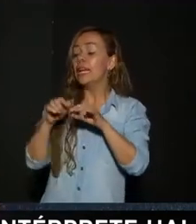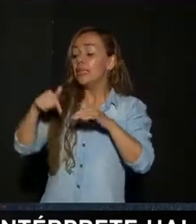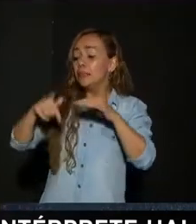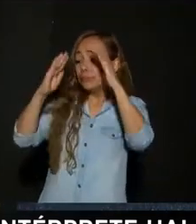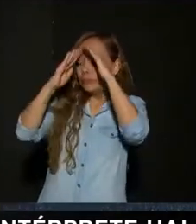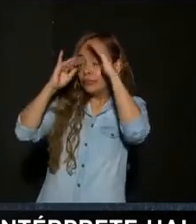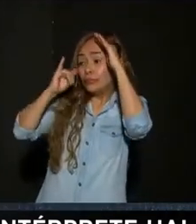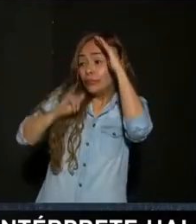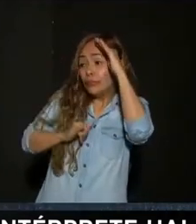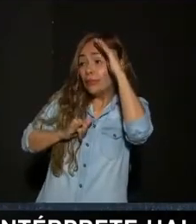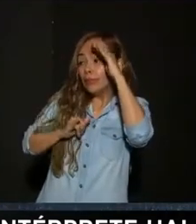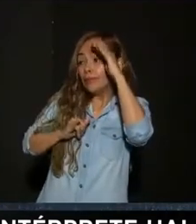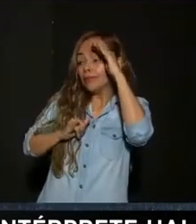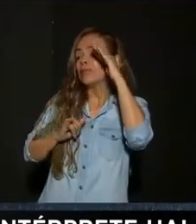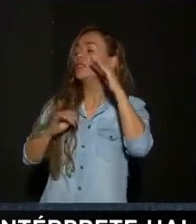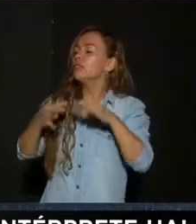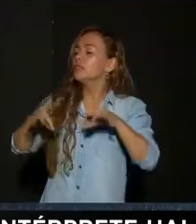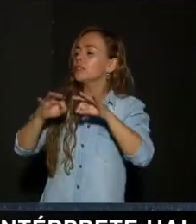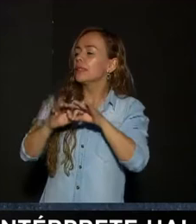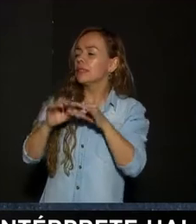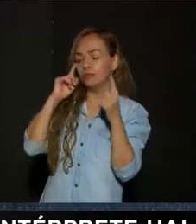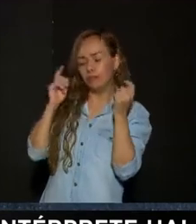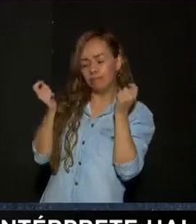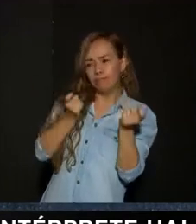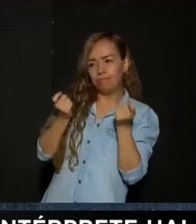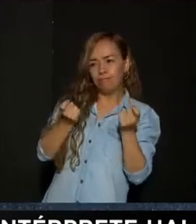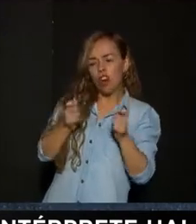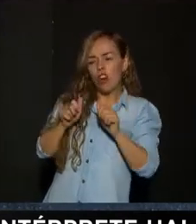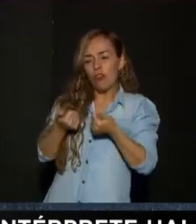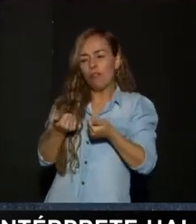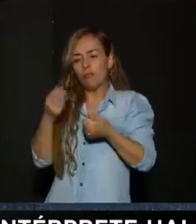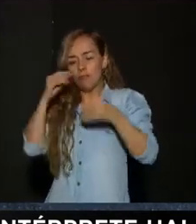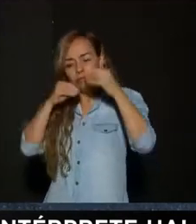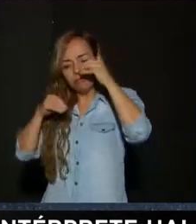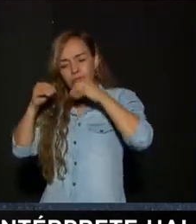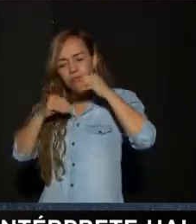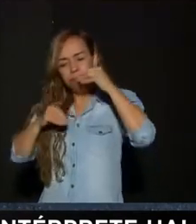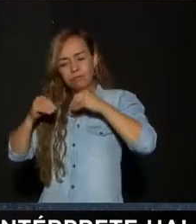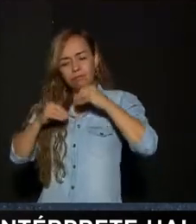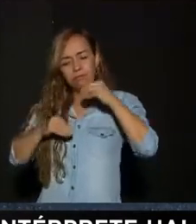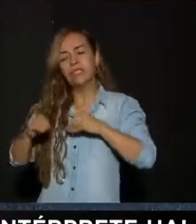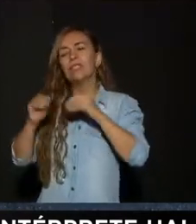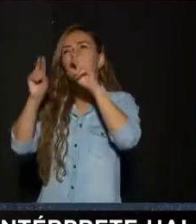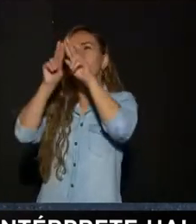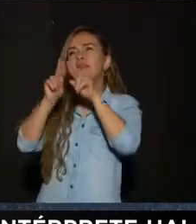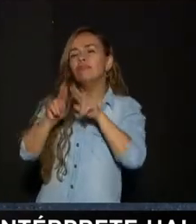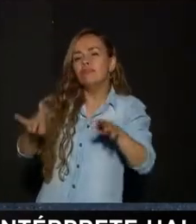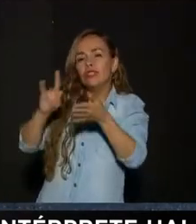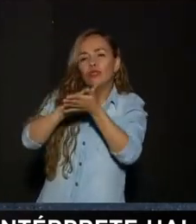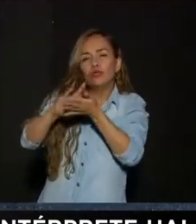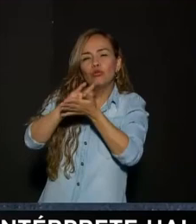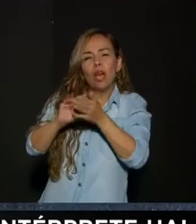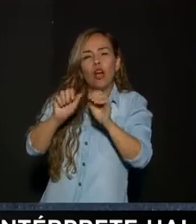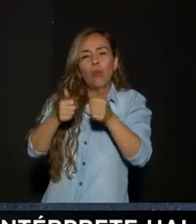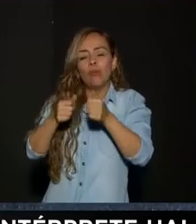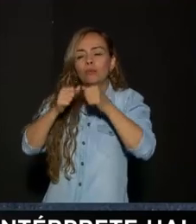Reinventémonos Pensemos cómo ayudar Al otro Y precisamente A lo que se refiere Eso es mirar Cómo a través De las redes sociales Podemos